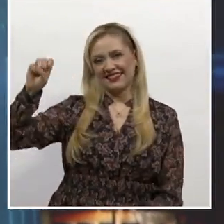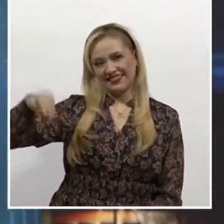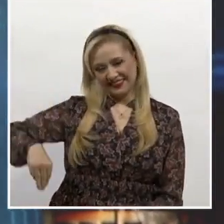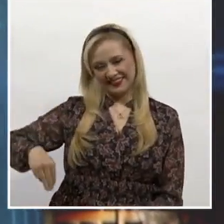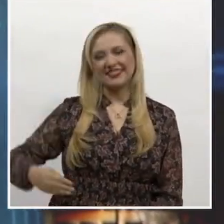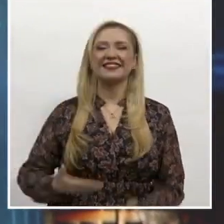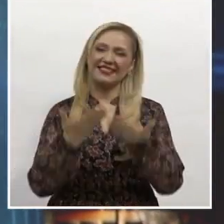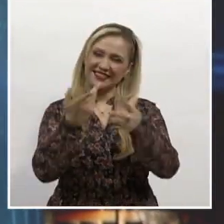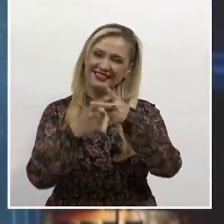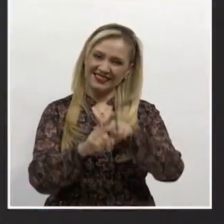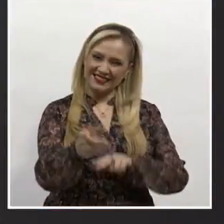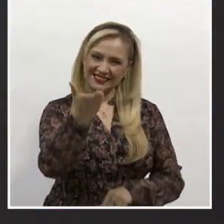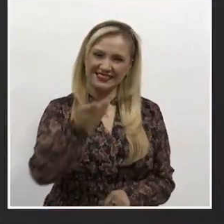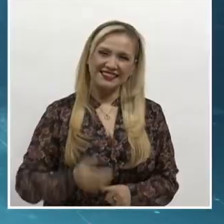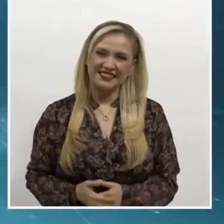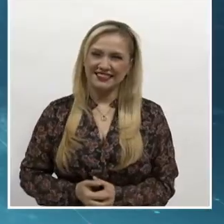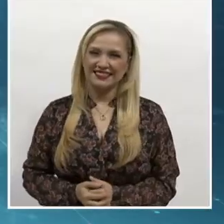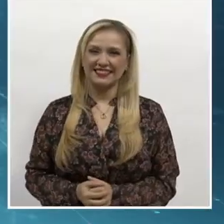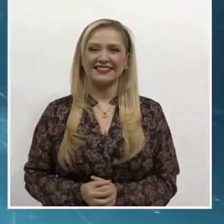Comenzamos.